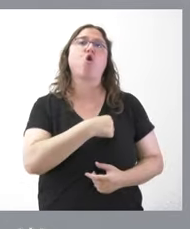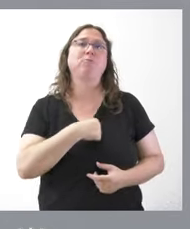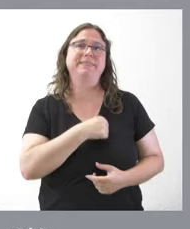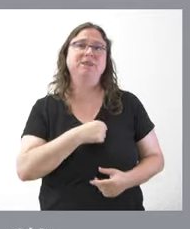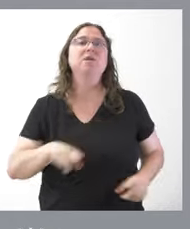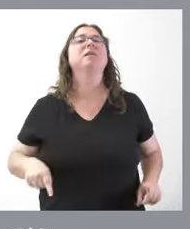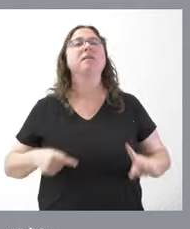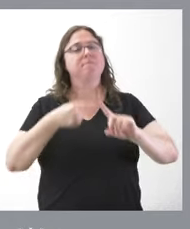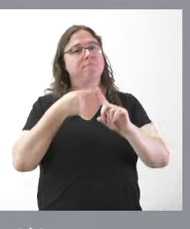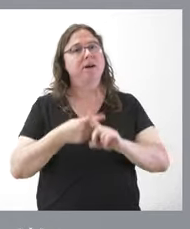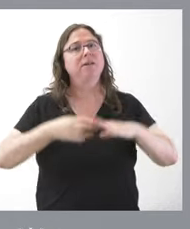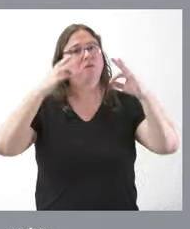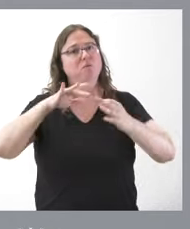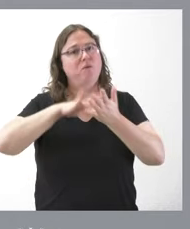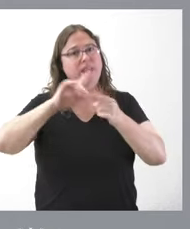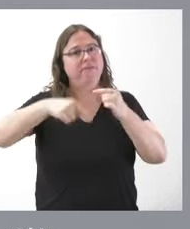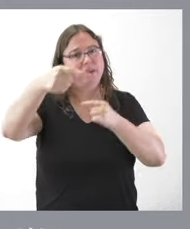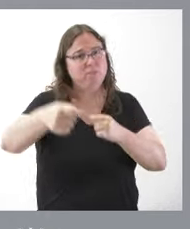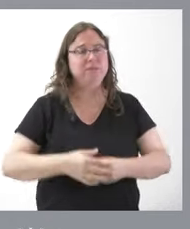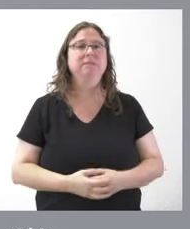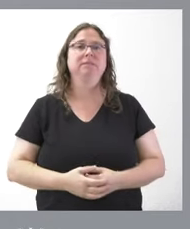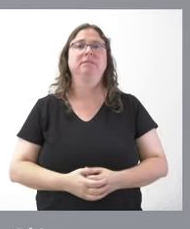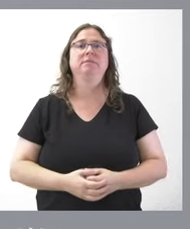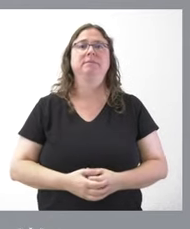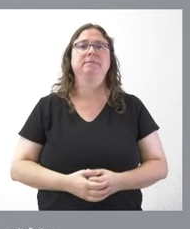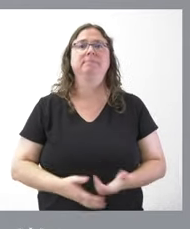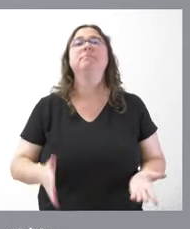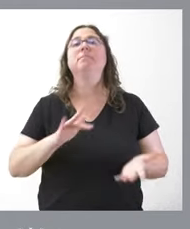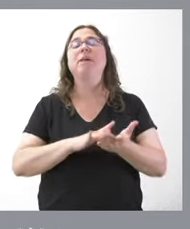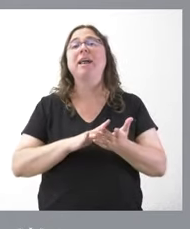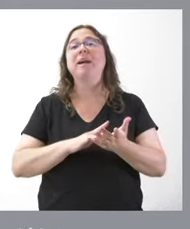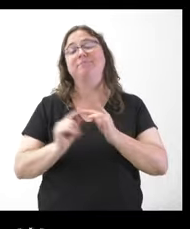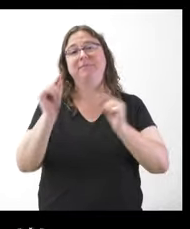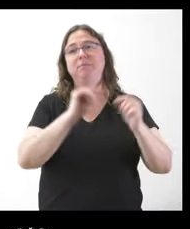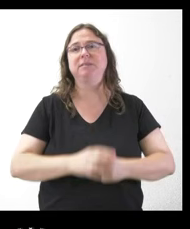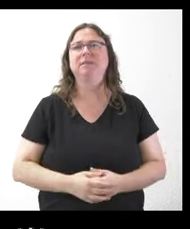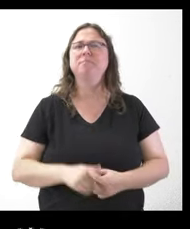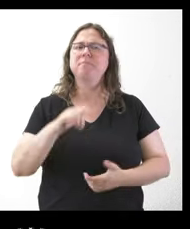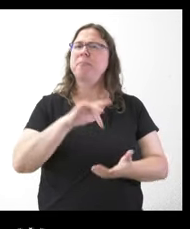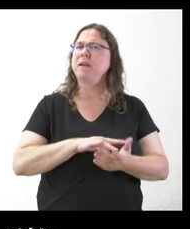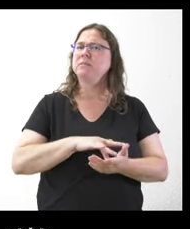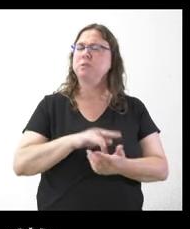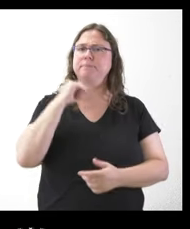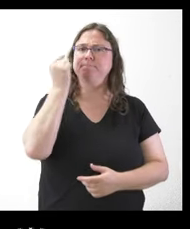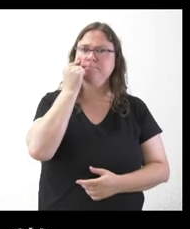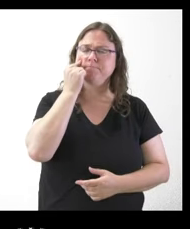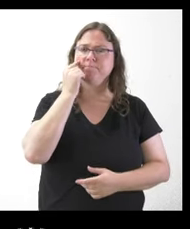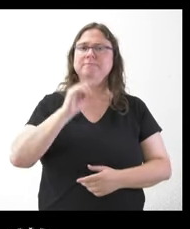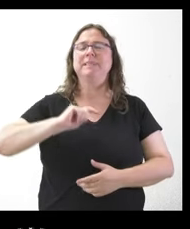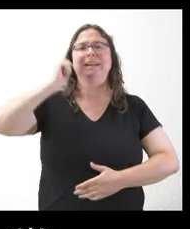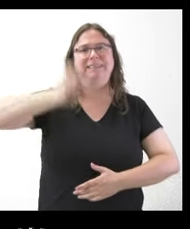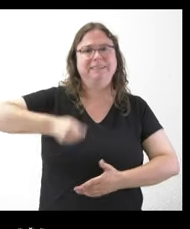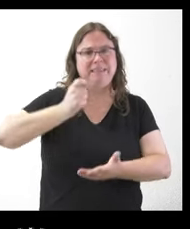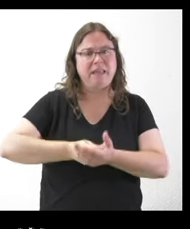y que serán justo los días siguientes a cuando se celebre el debate de política general. Hemos conocido también una sentencia del Tribunal Europeo de